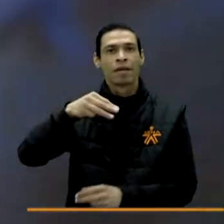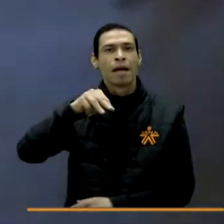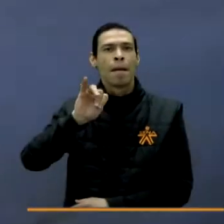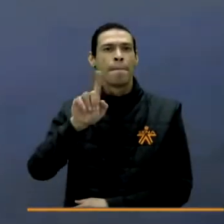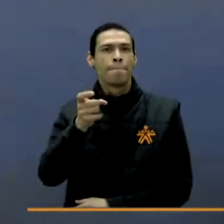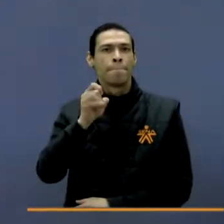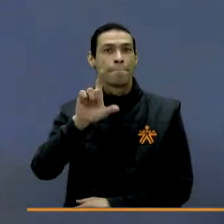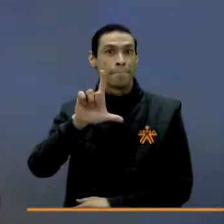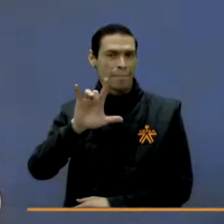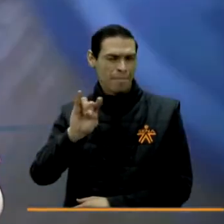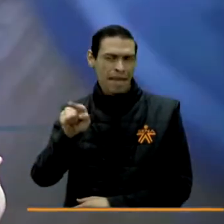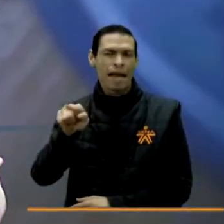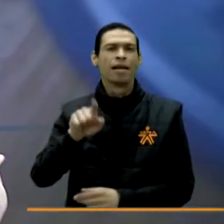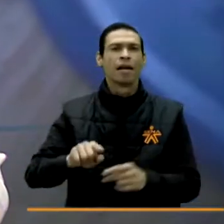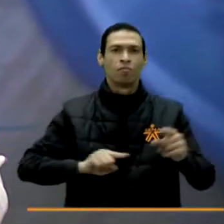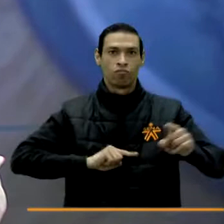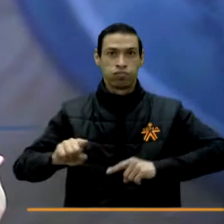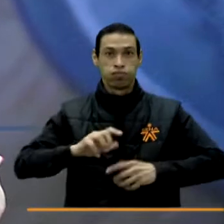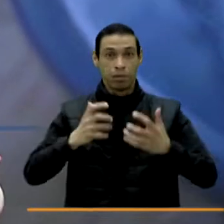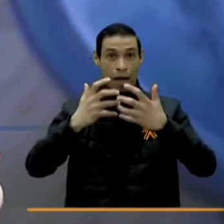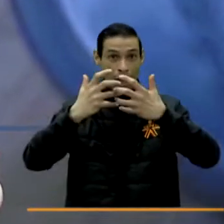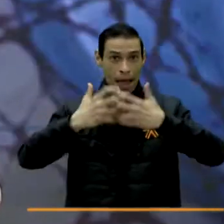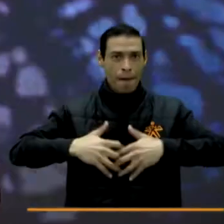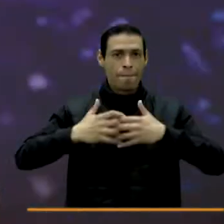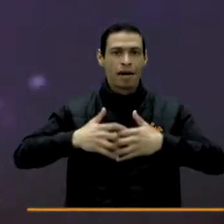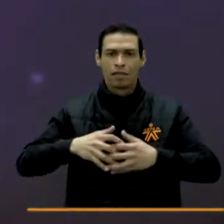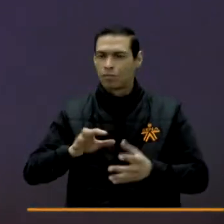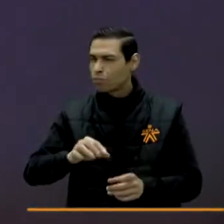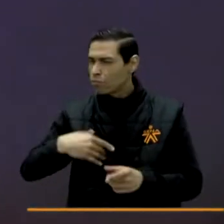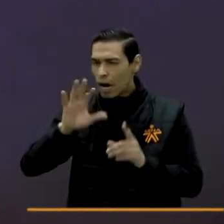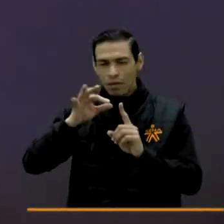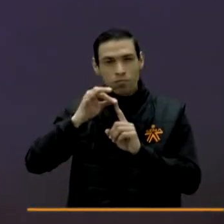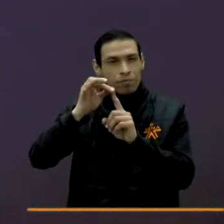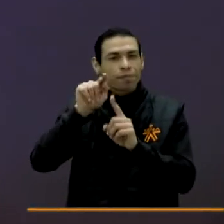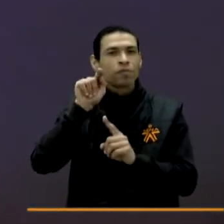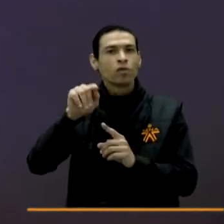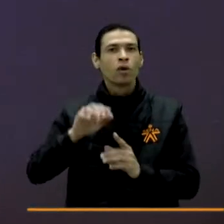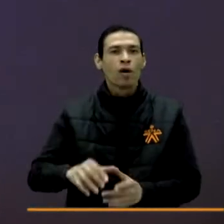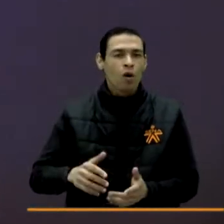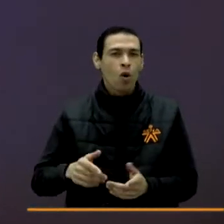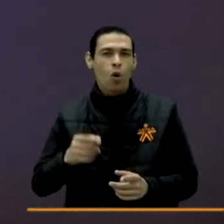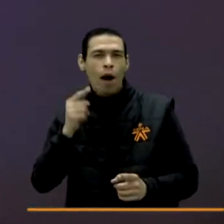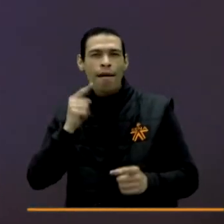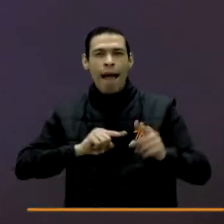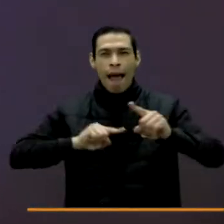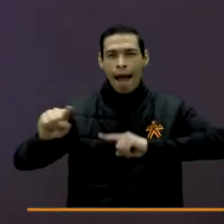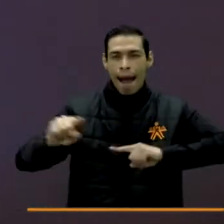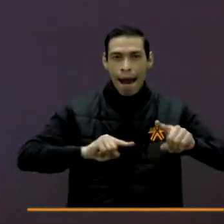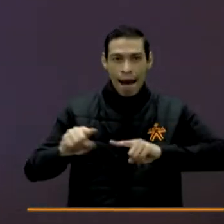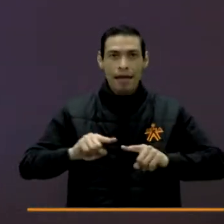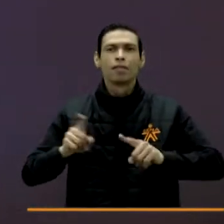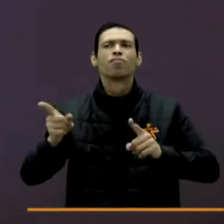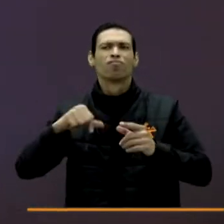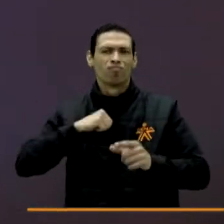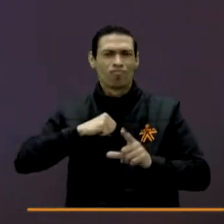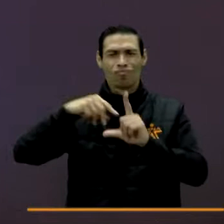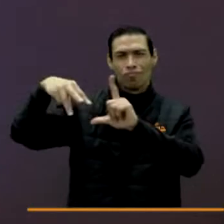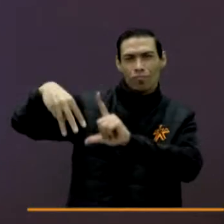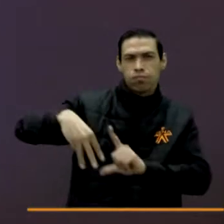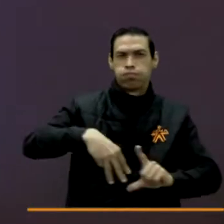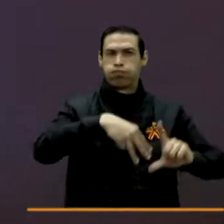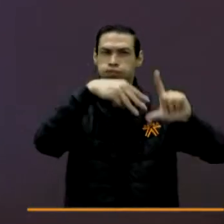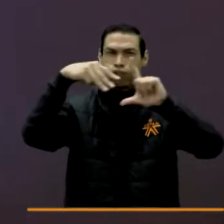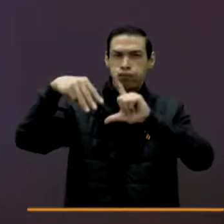a Miguel Ángel Castellano Rodríguez. Él es administrador de empresas con énfasis en gerencia de riesgo. Tiene un MBA y además una